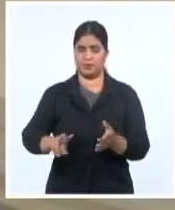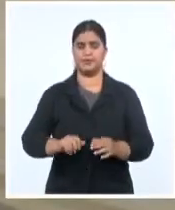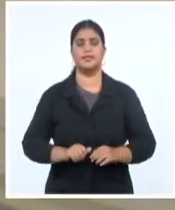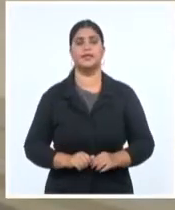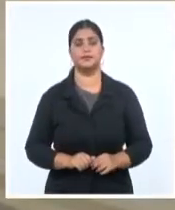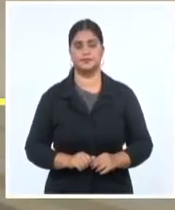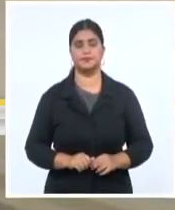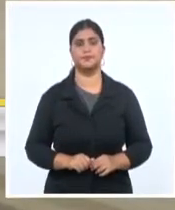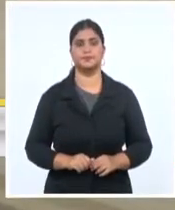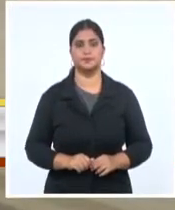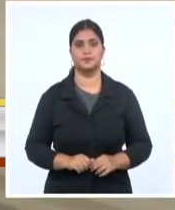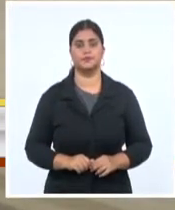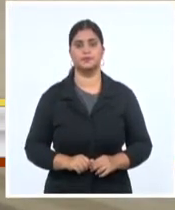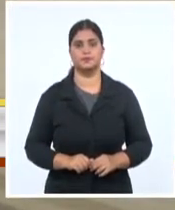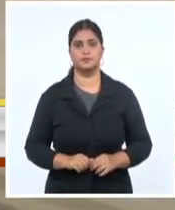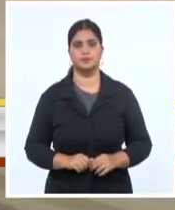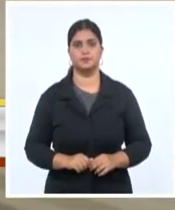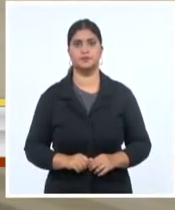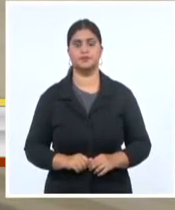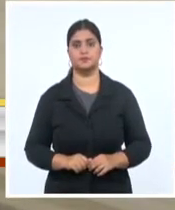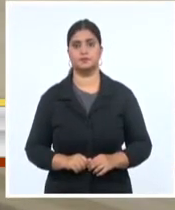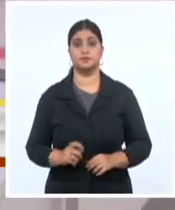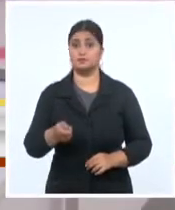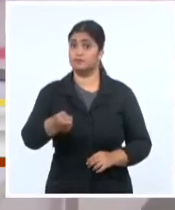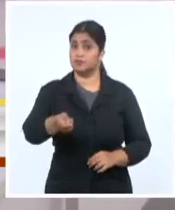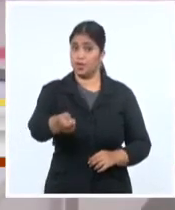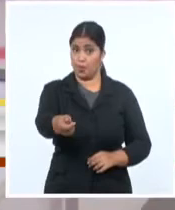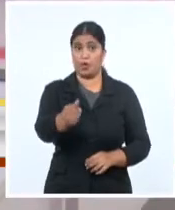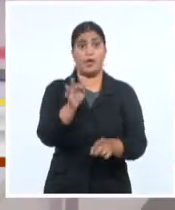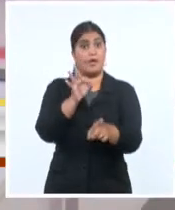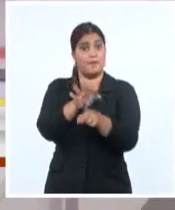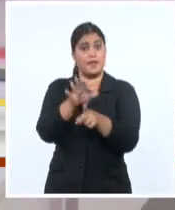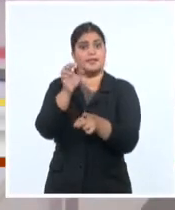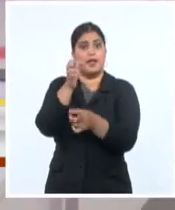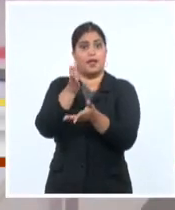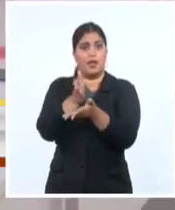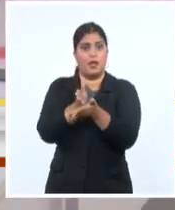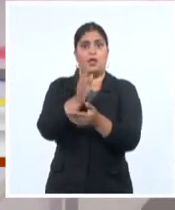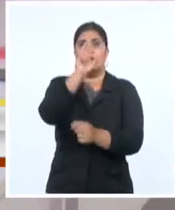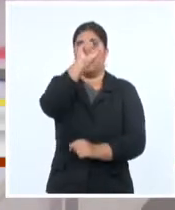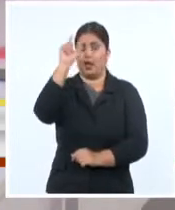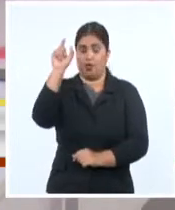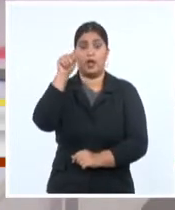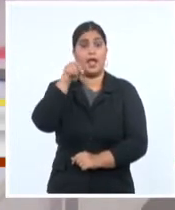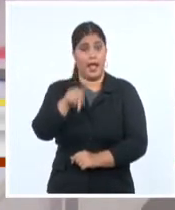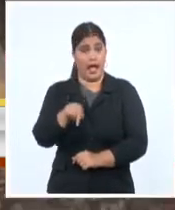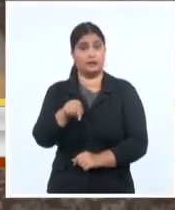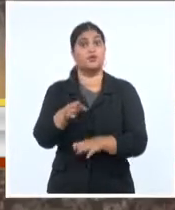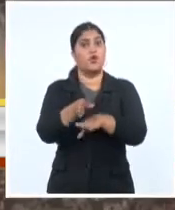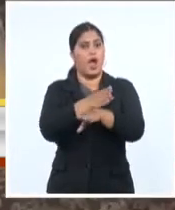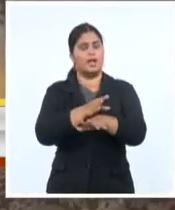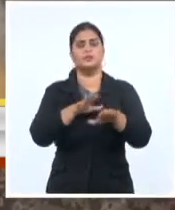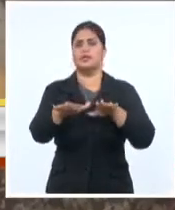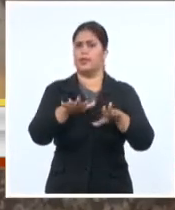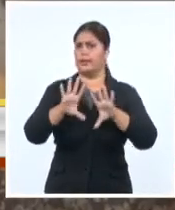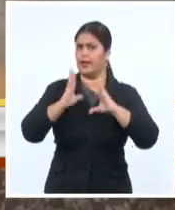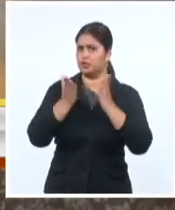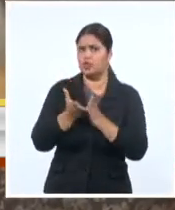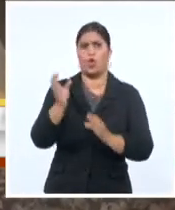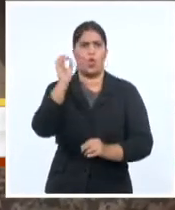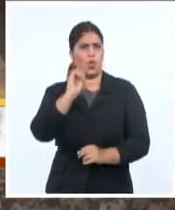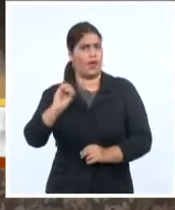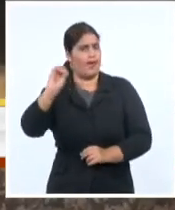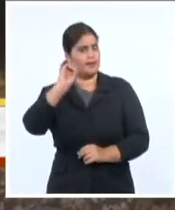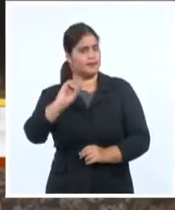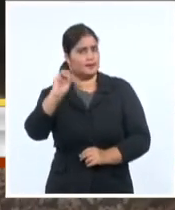El paso paulatino a la presencialidad de la docencia es un reto que implica certividad y compromiso por parte del alumnado y también del profesorado,